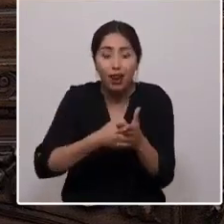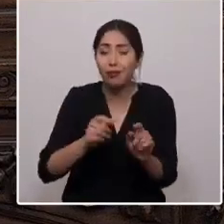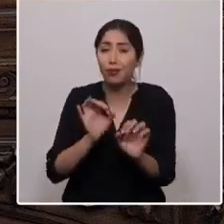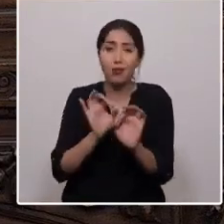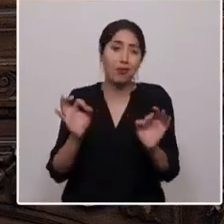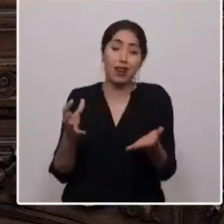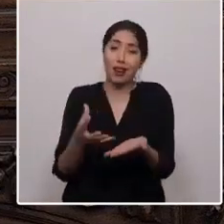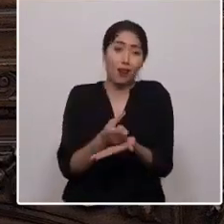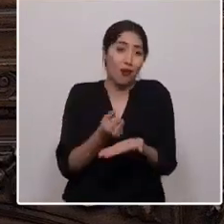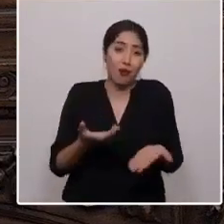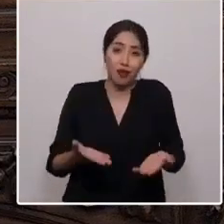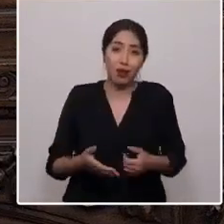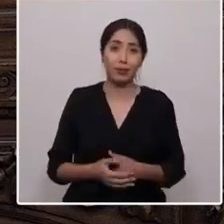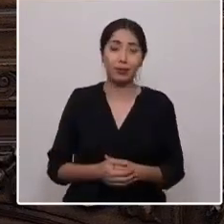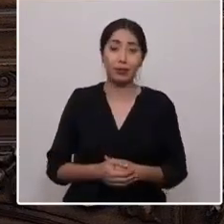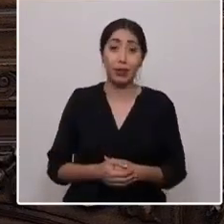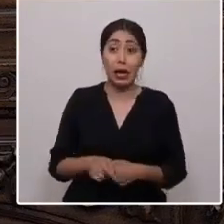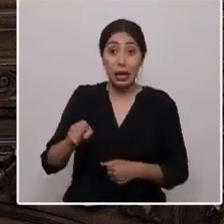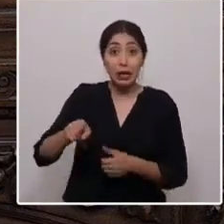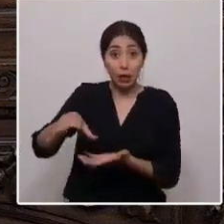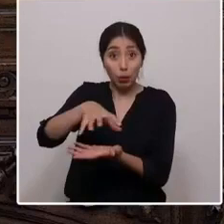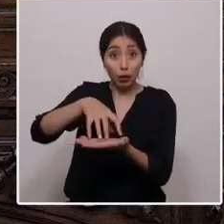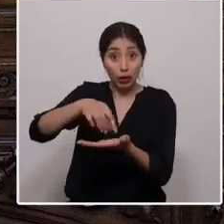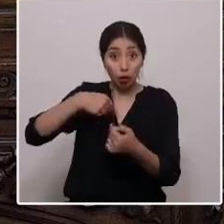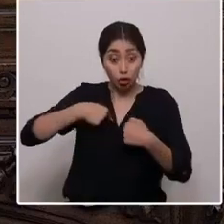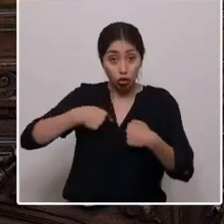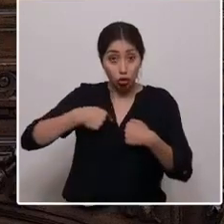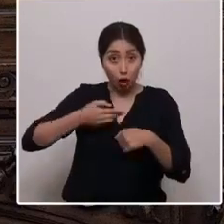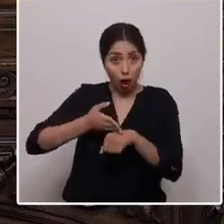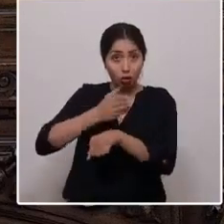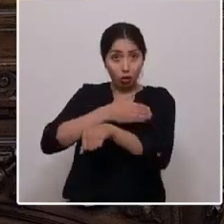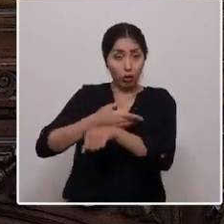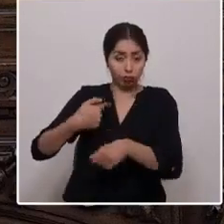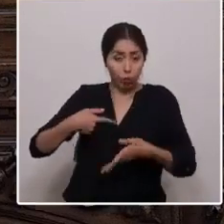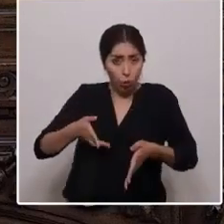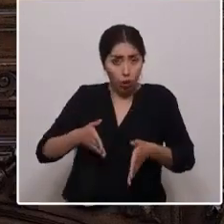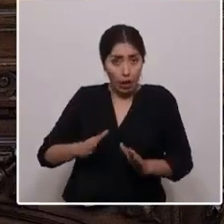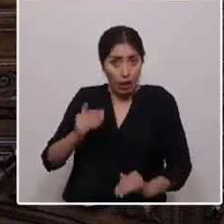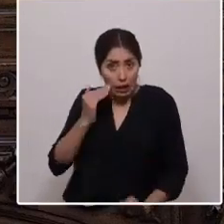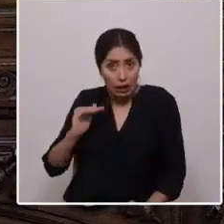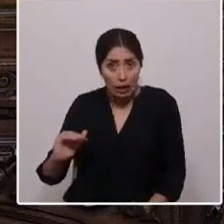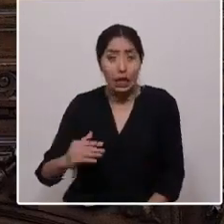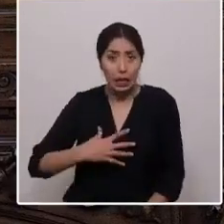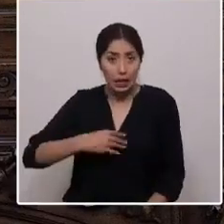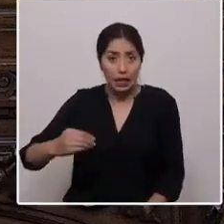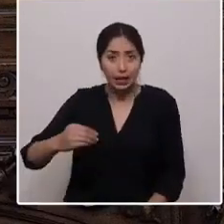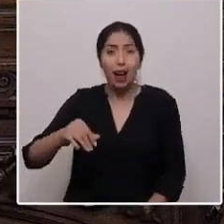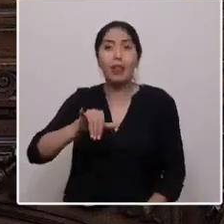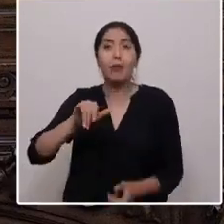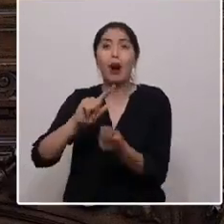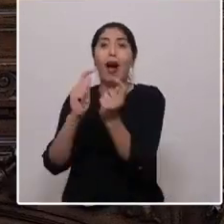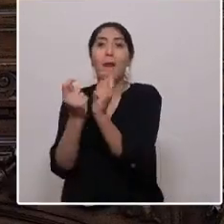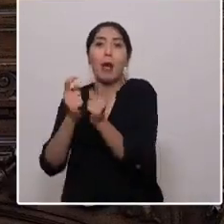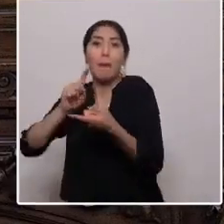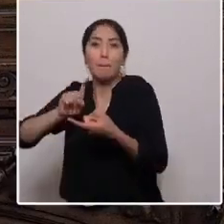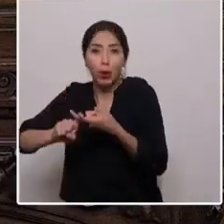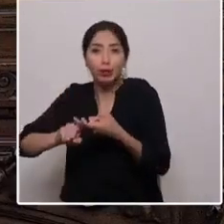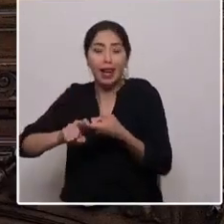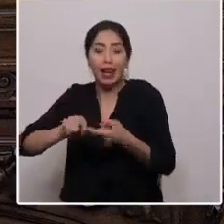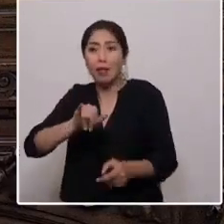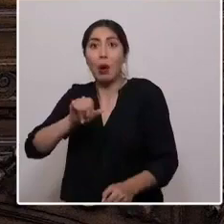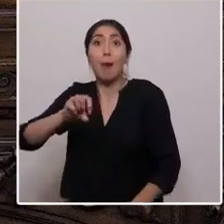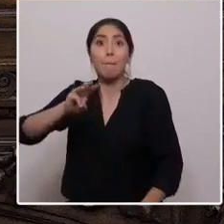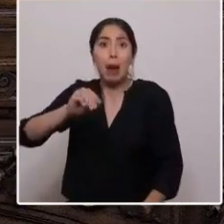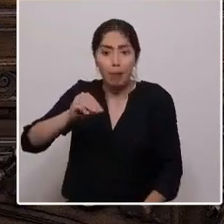En esa población donde fui hija, donde me convertí en esposa, madre y abuela. Soy